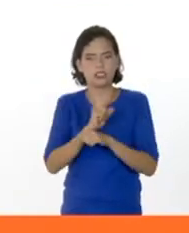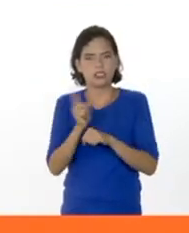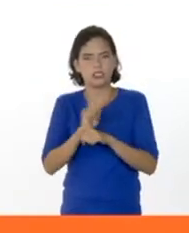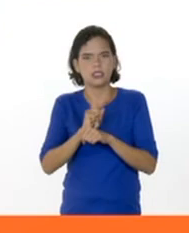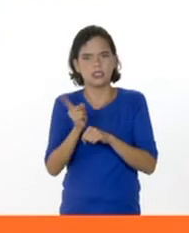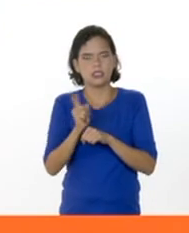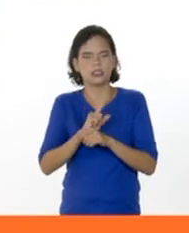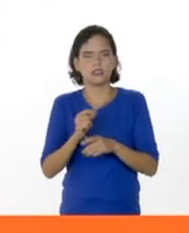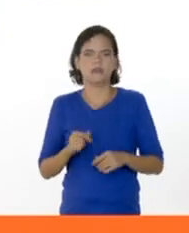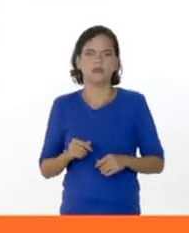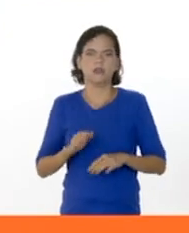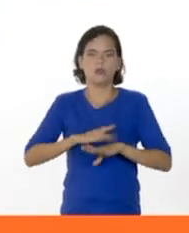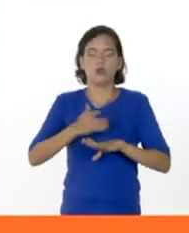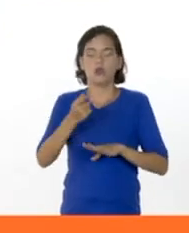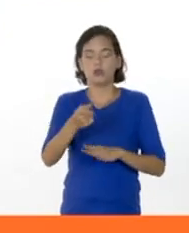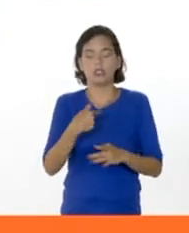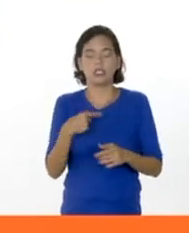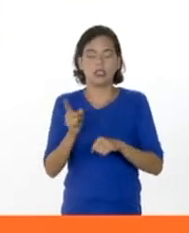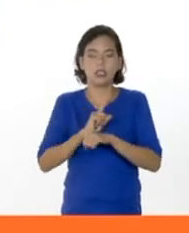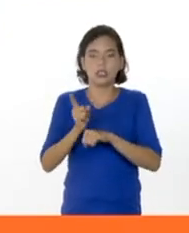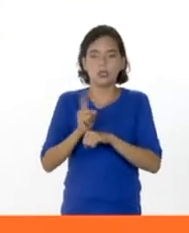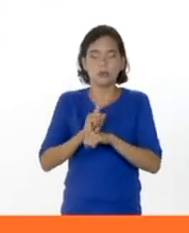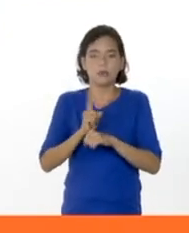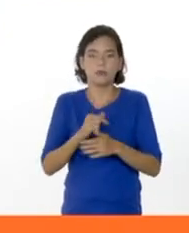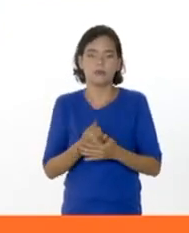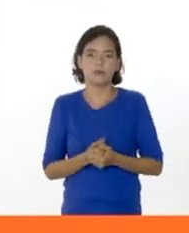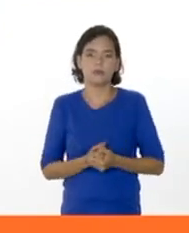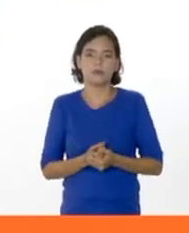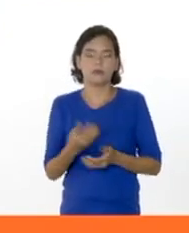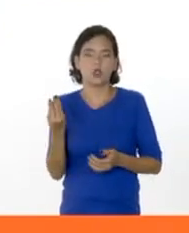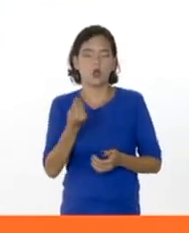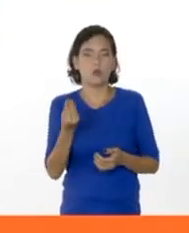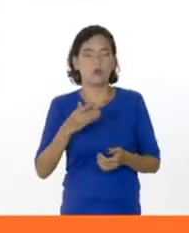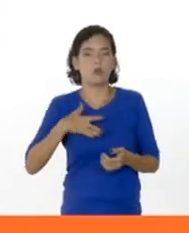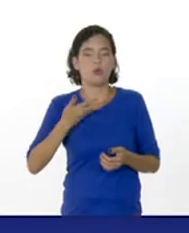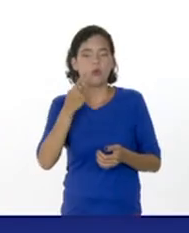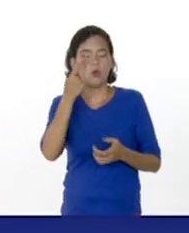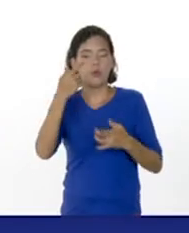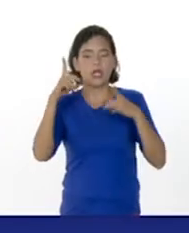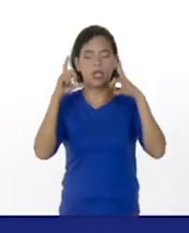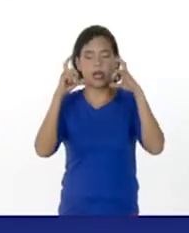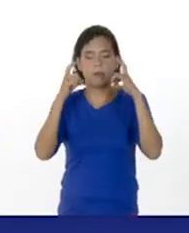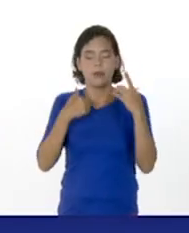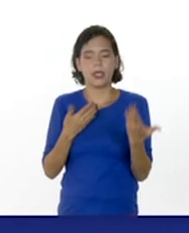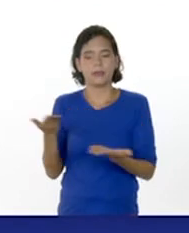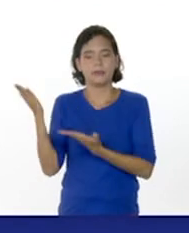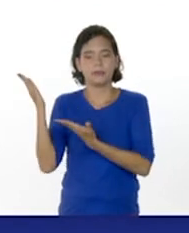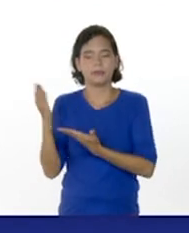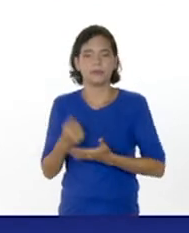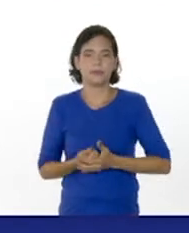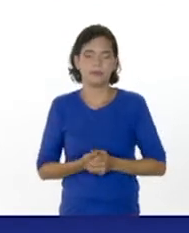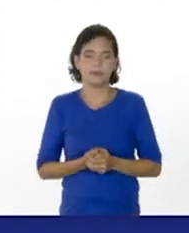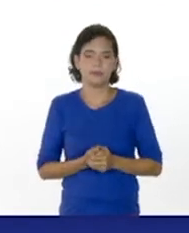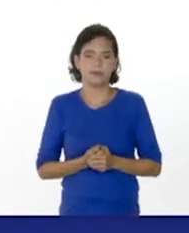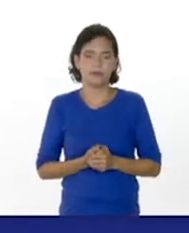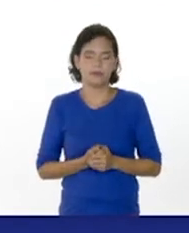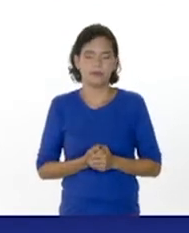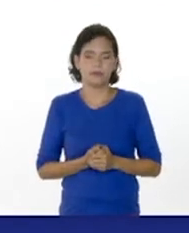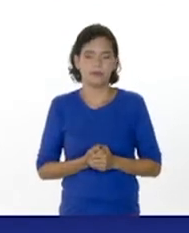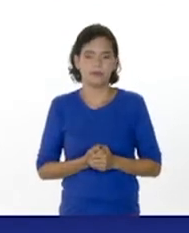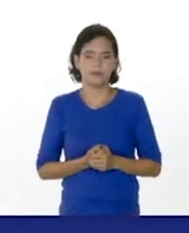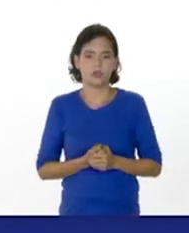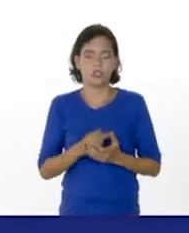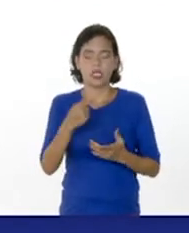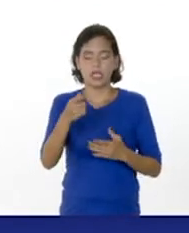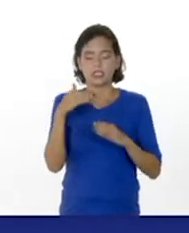Y por el hecho de estar netamente acelerada, como lo podemos ver en la imagen que tenemos proyectada en pantalla, esa